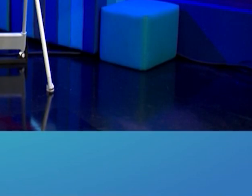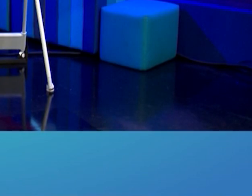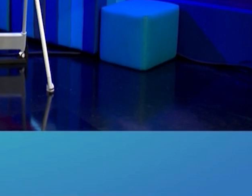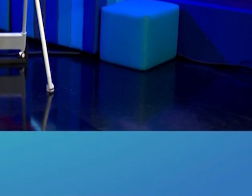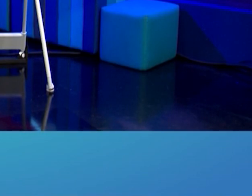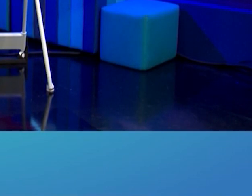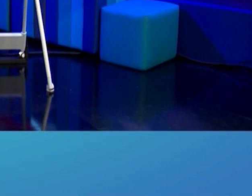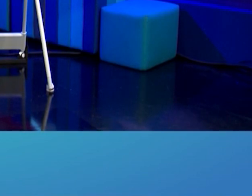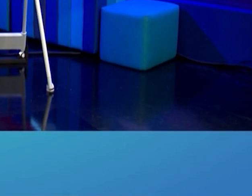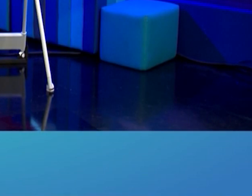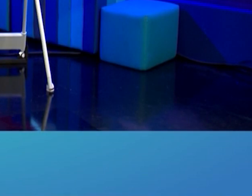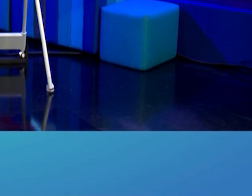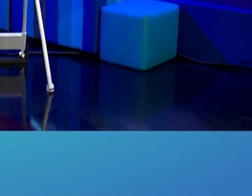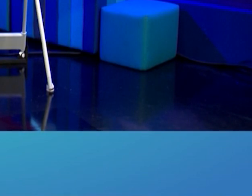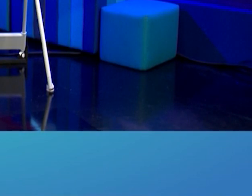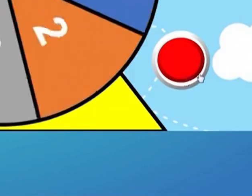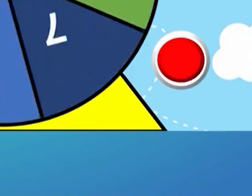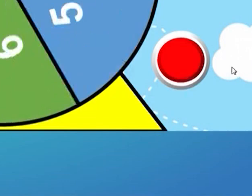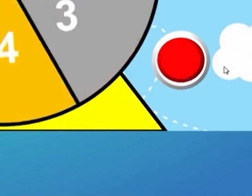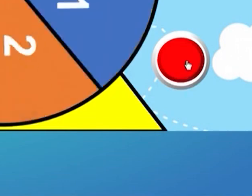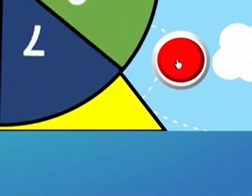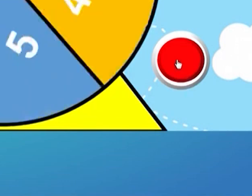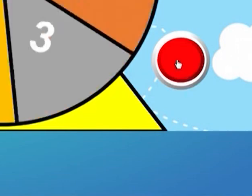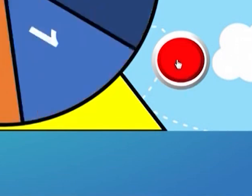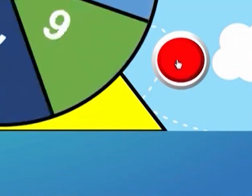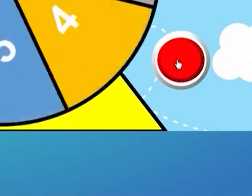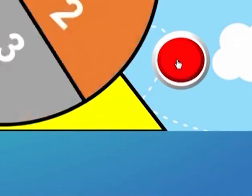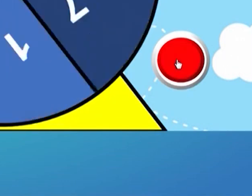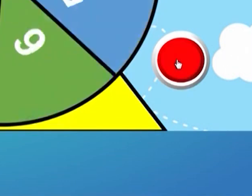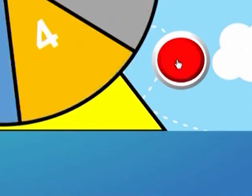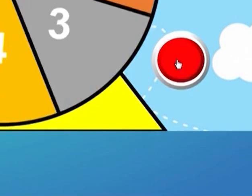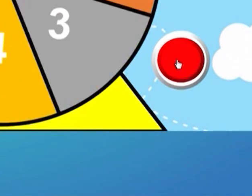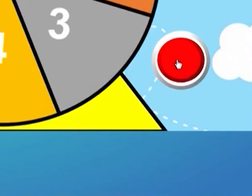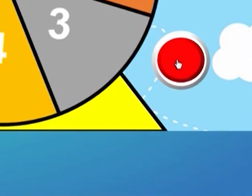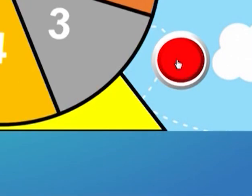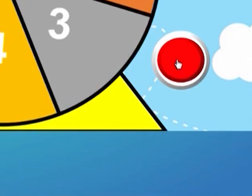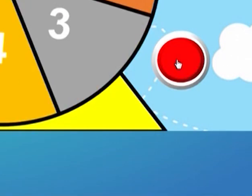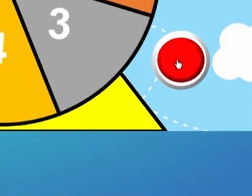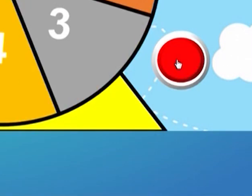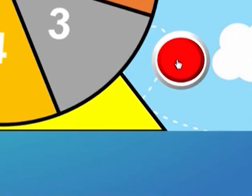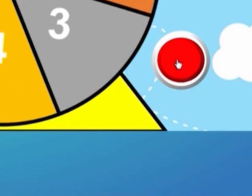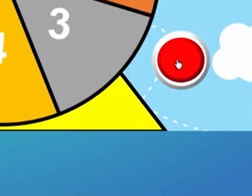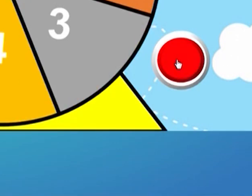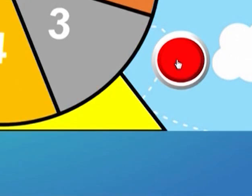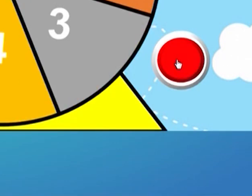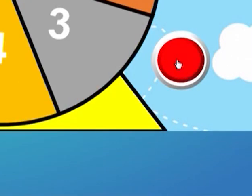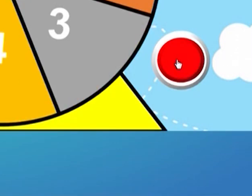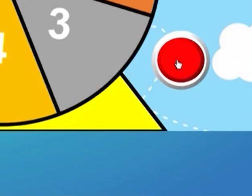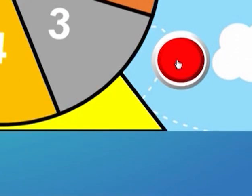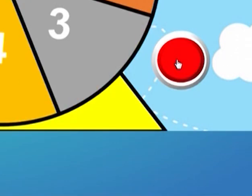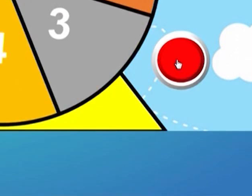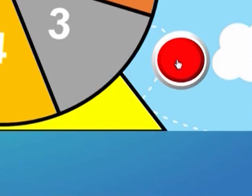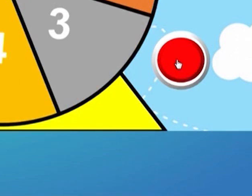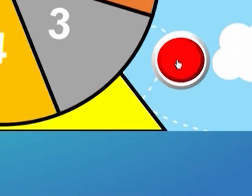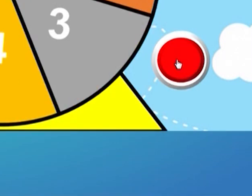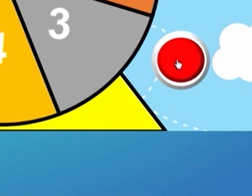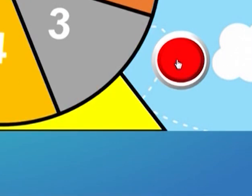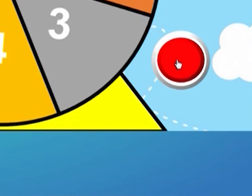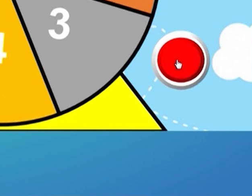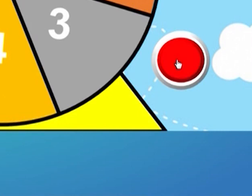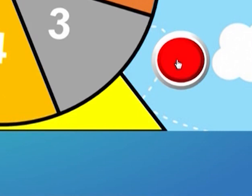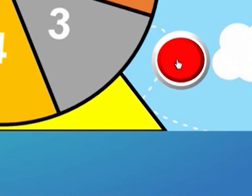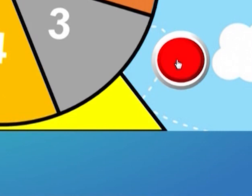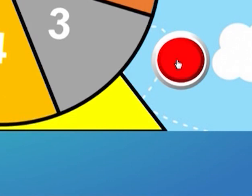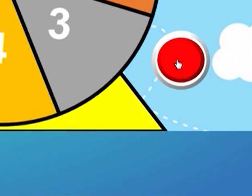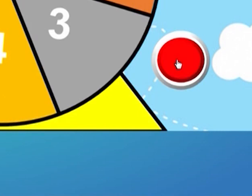pedir entonces la parada para finalizar esta temática a ver parada para kaijin tenemos el número 6 kaijin donde